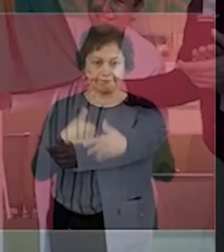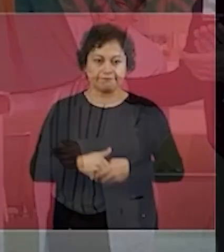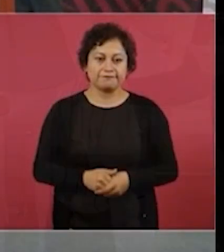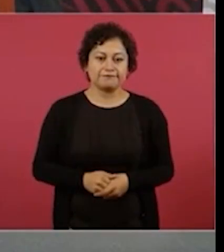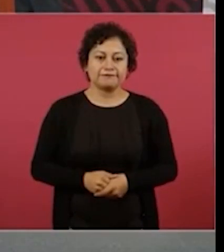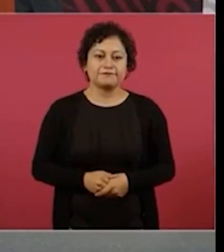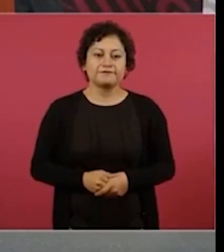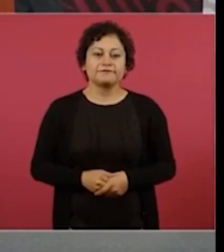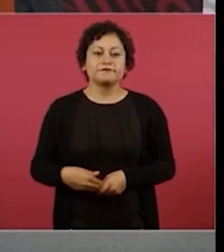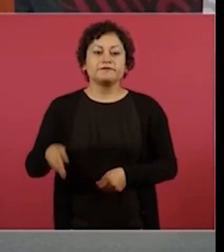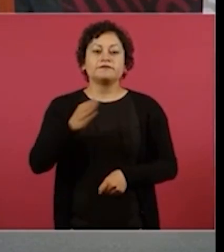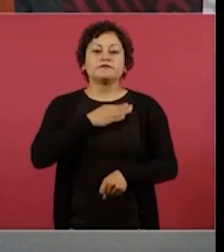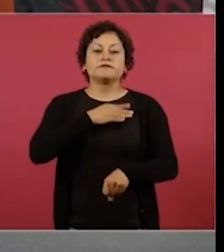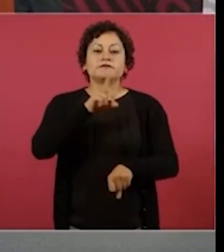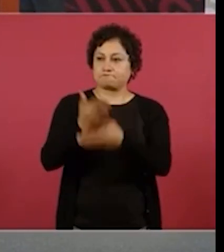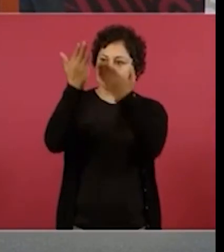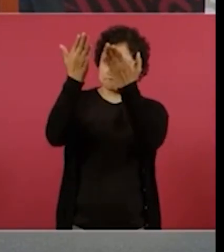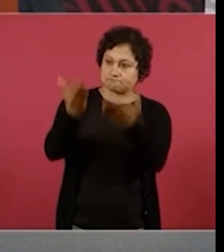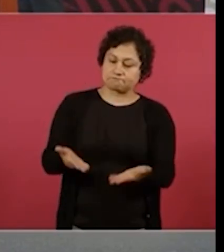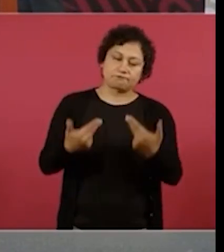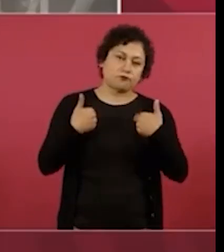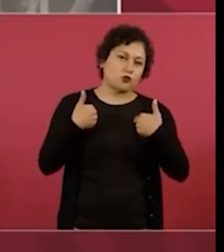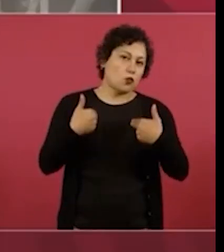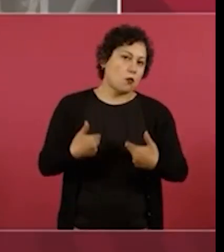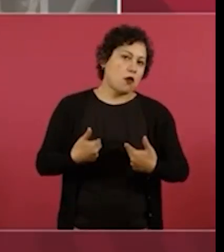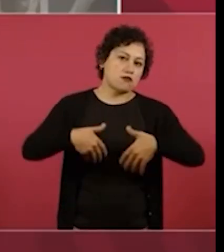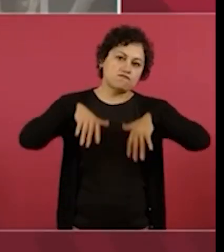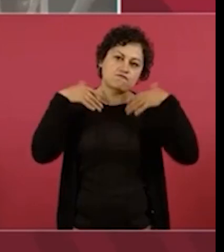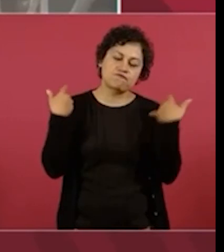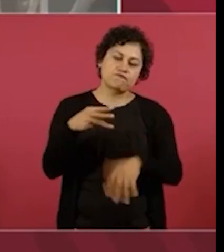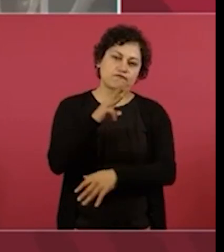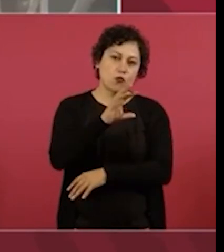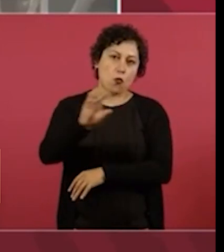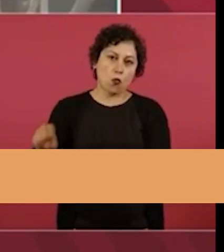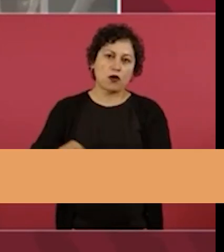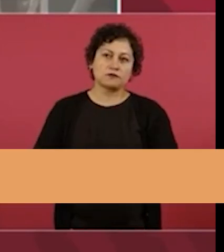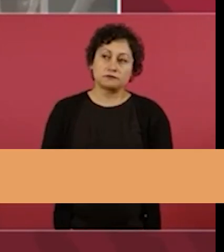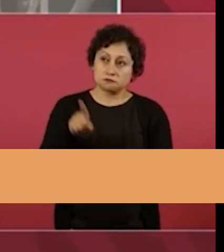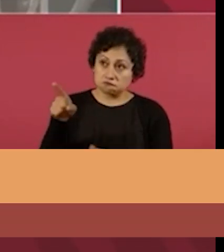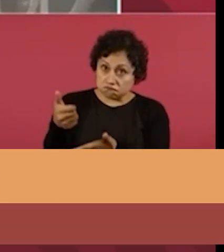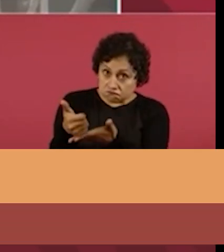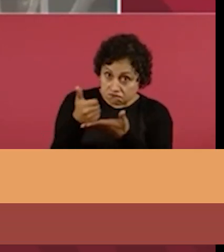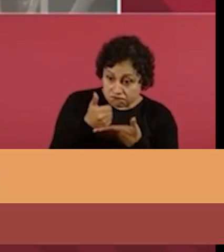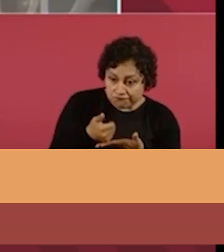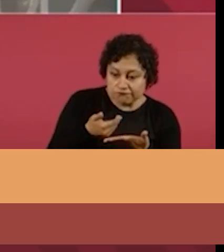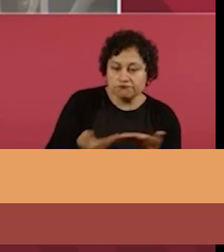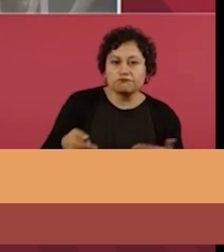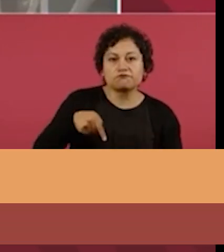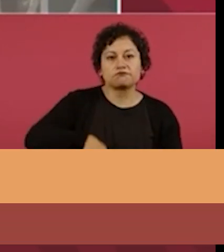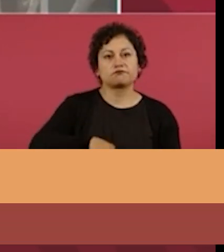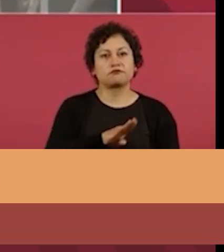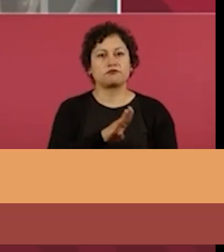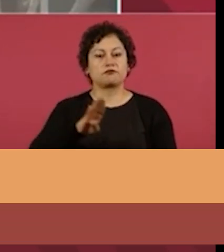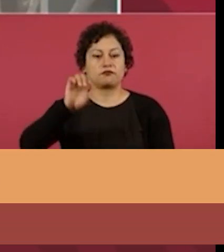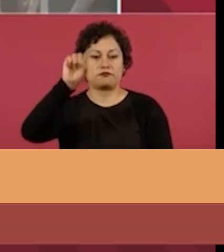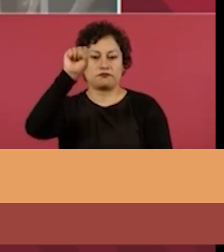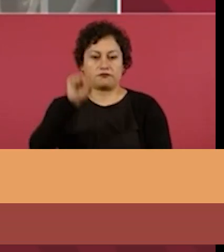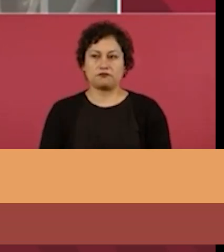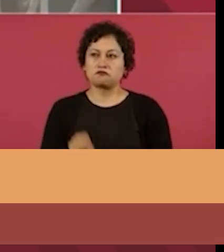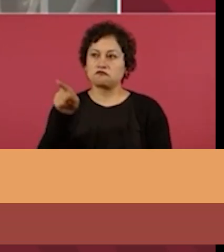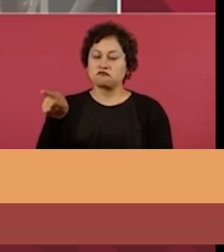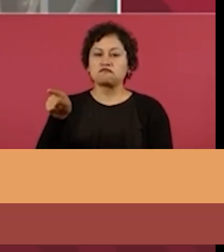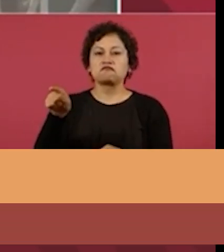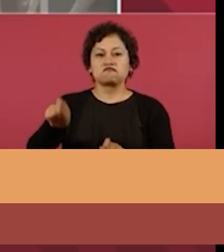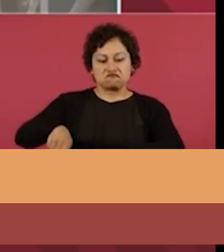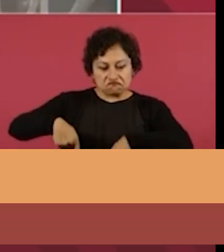Buenos días, señor presidente, que a Baja California Sur le ha dejado hoy un legado